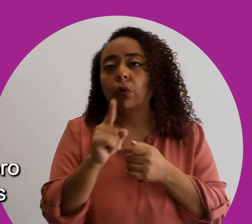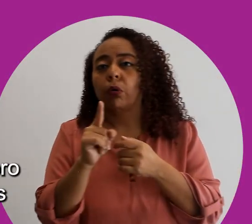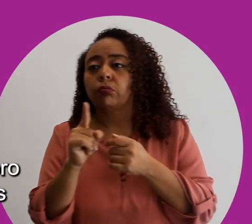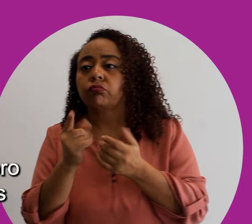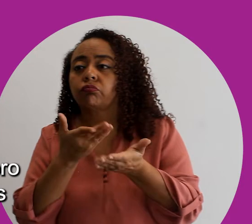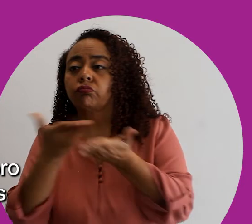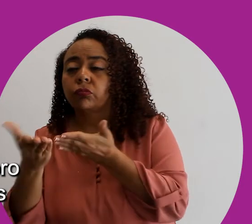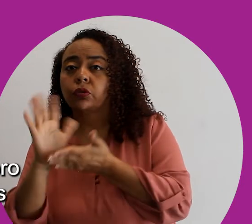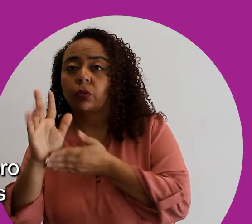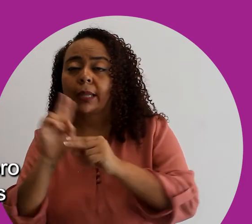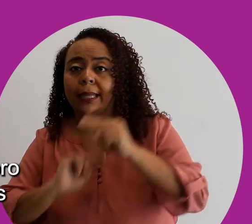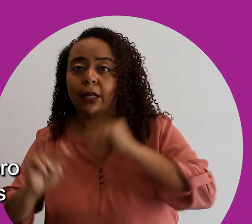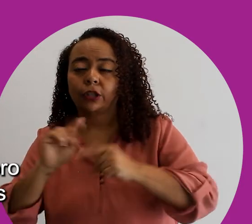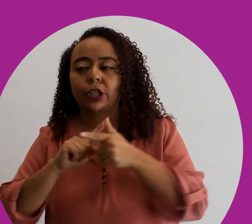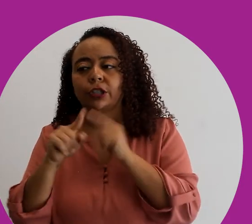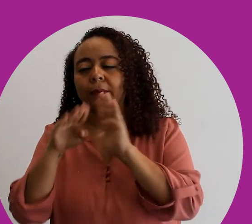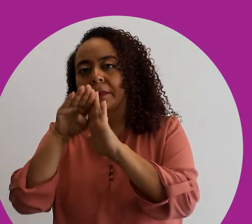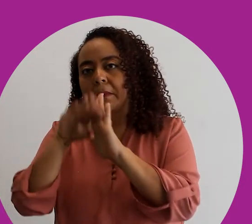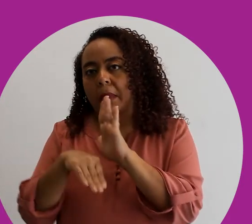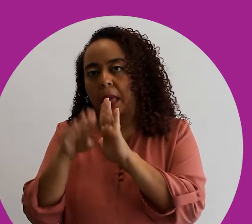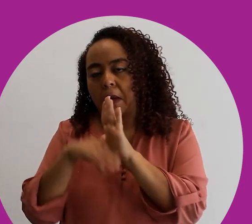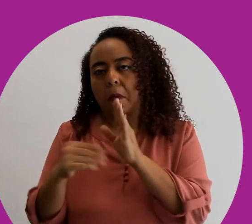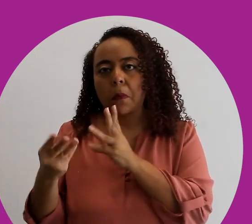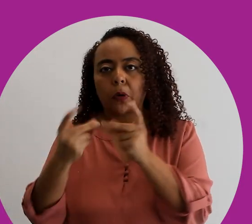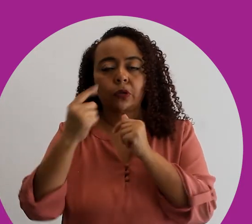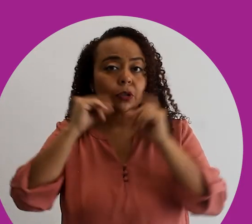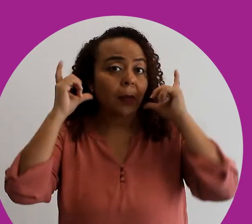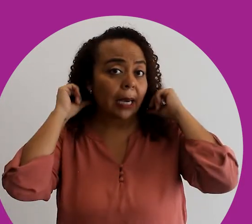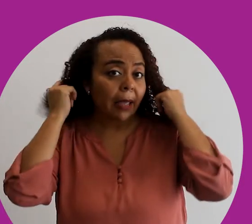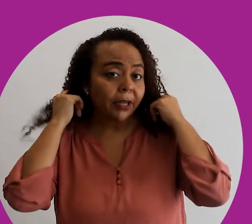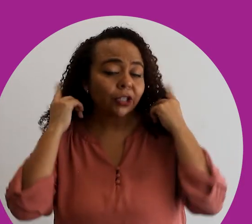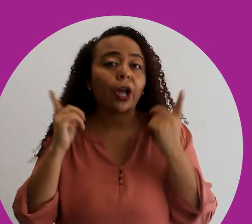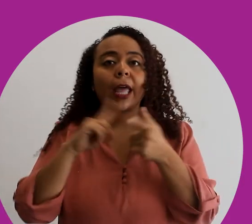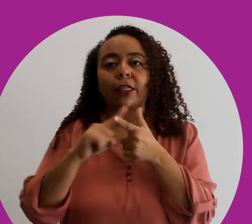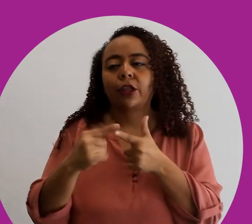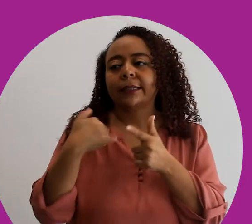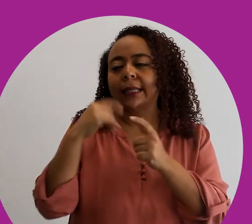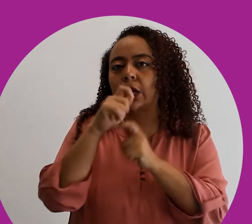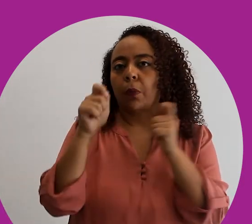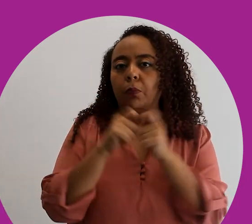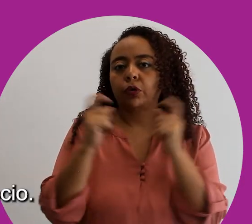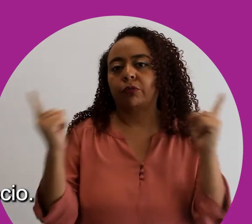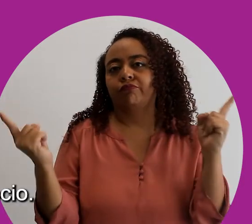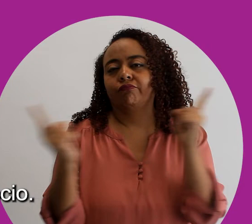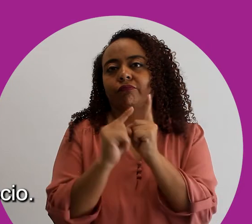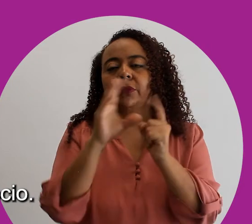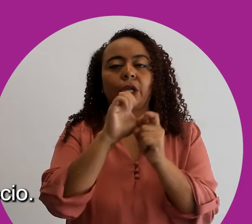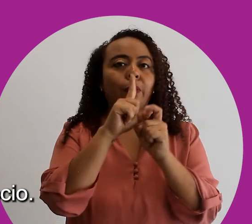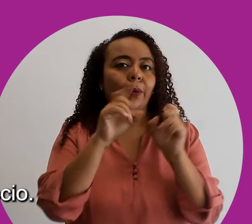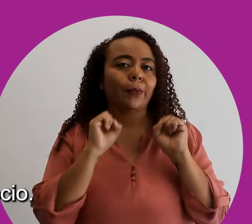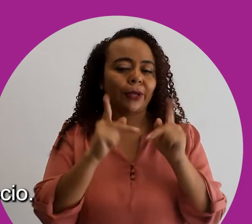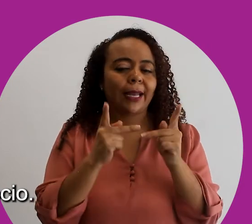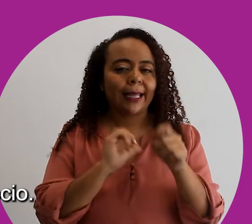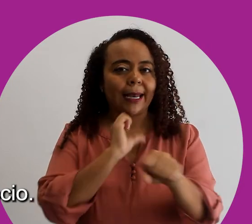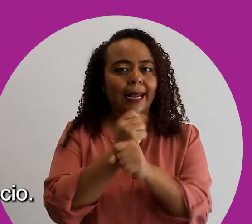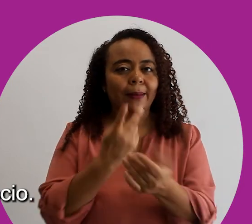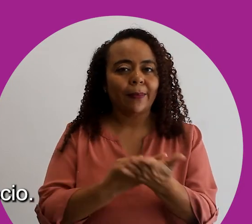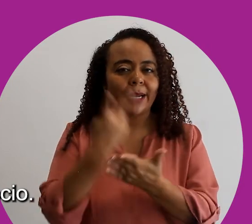puede pagar mucho dinero por un champú y uno de los aliviadores que ofrece su negocio es el bajo costo en productos para el cabello, tendría un